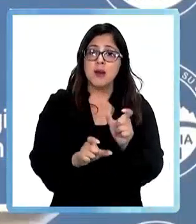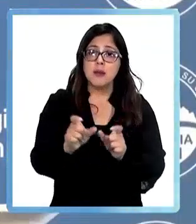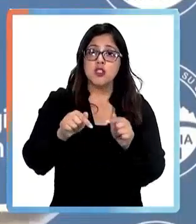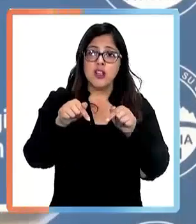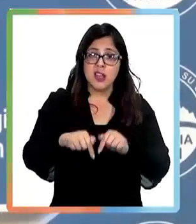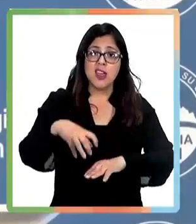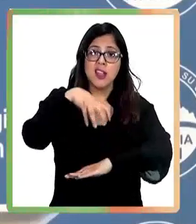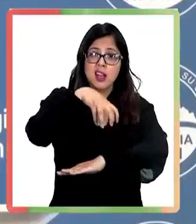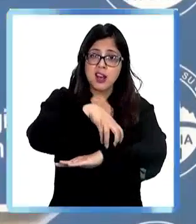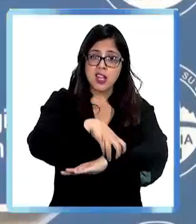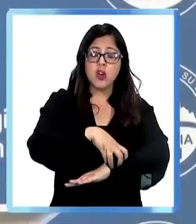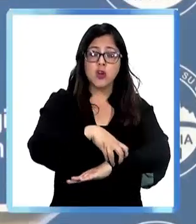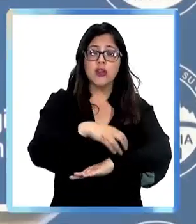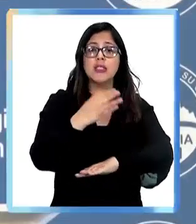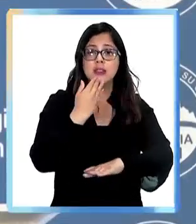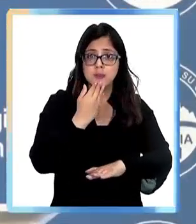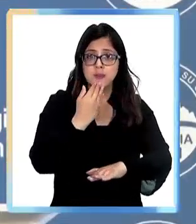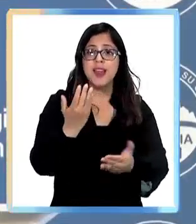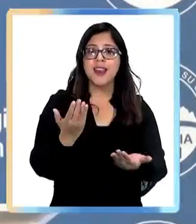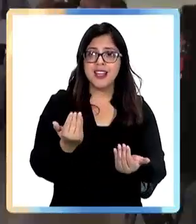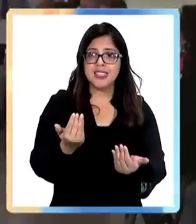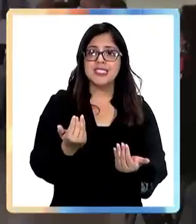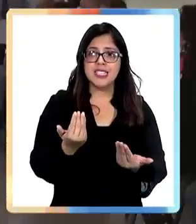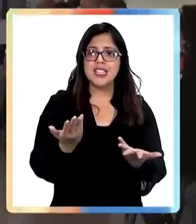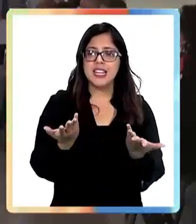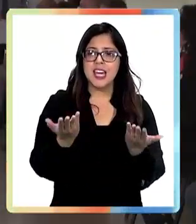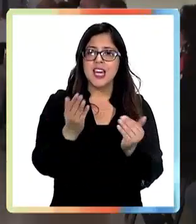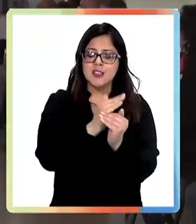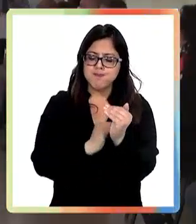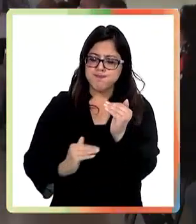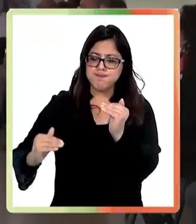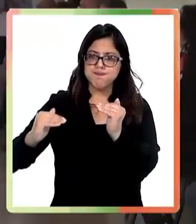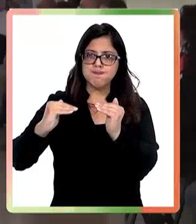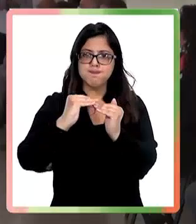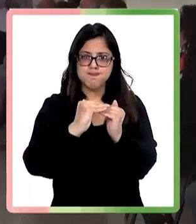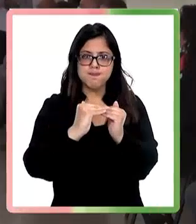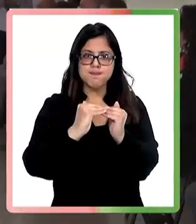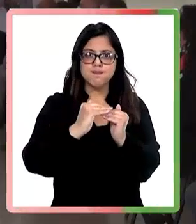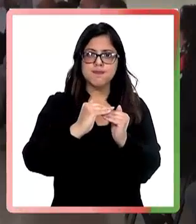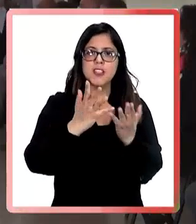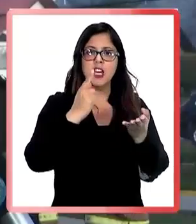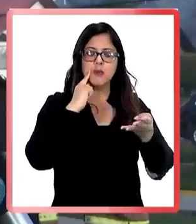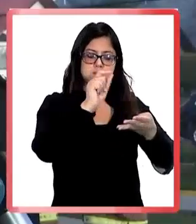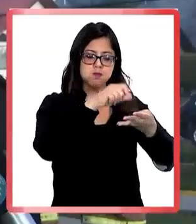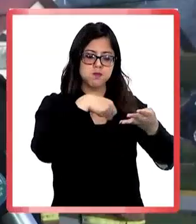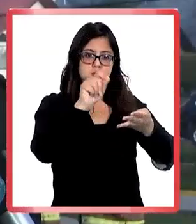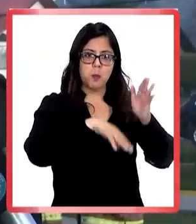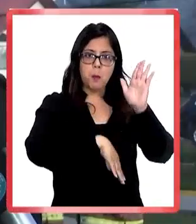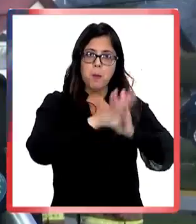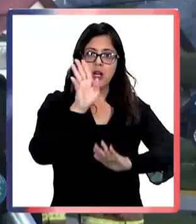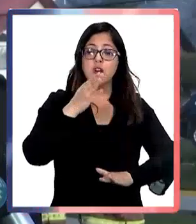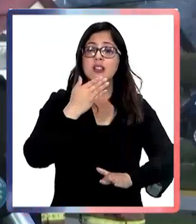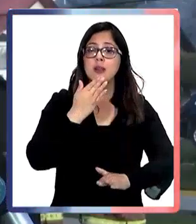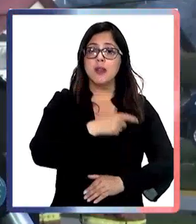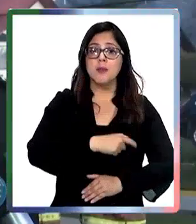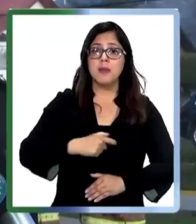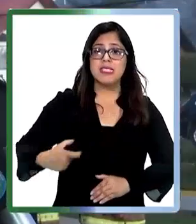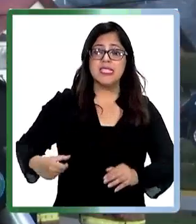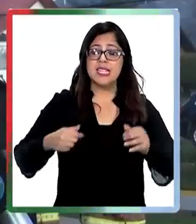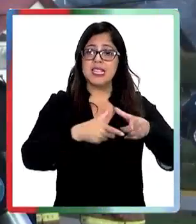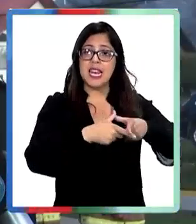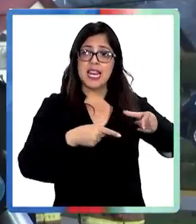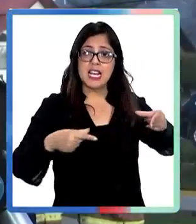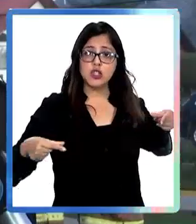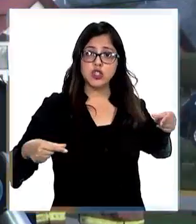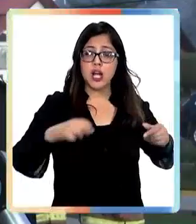el presidente nacional de bomberos, Juan Carlos Fiel, valoró el aporte histórico hacia la institución. El proyecto ya que no nace solamente con este